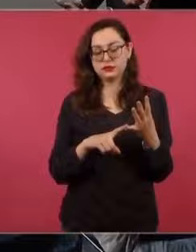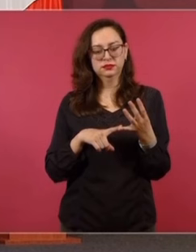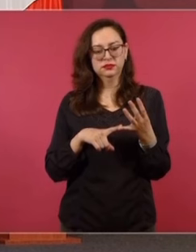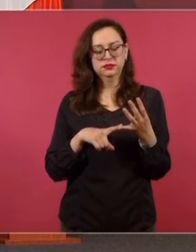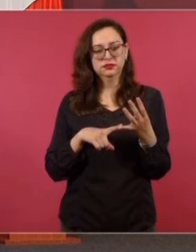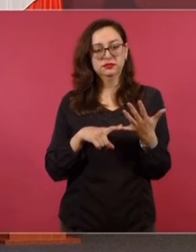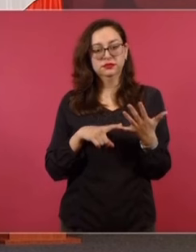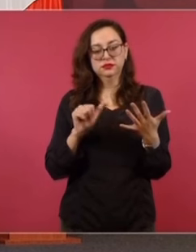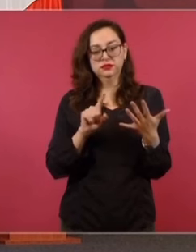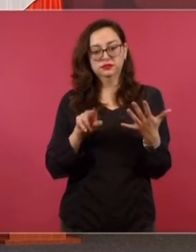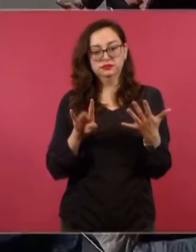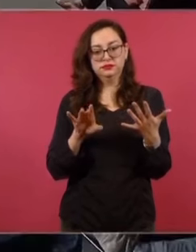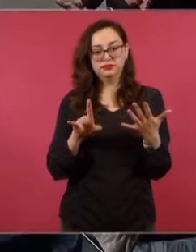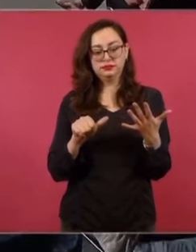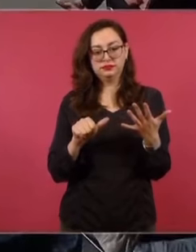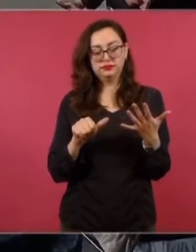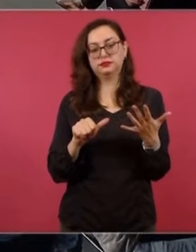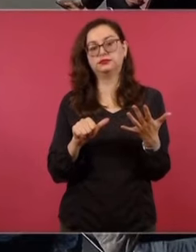Joaquín, Azucena,